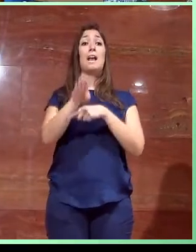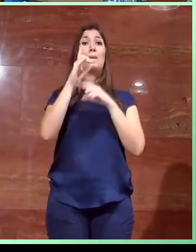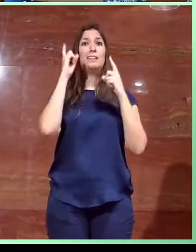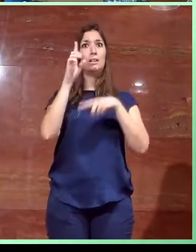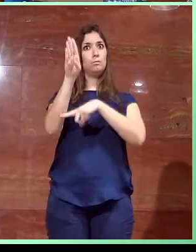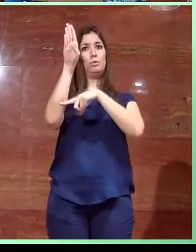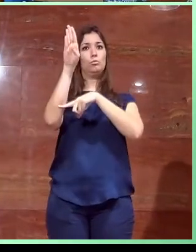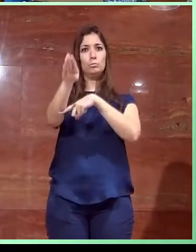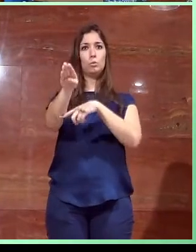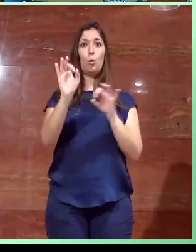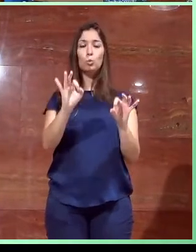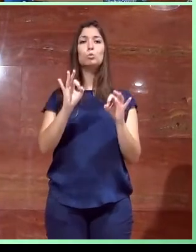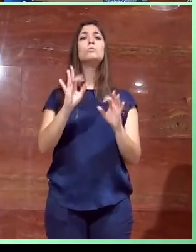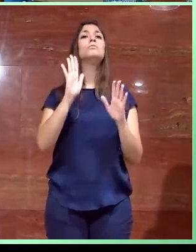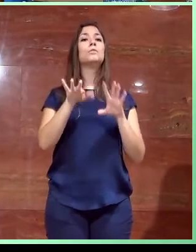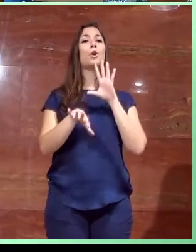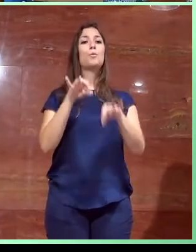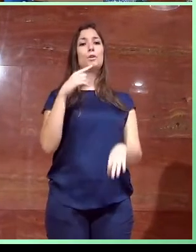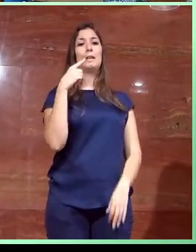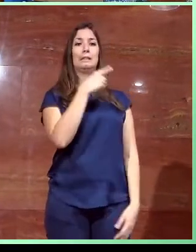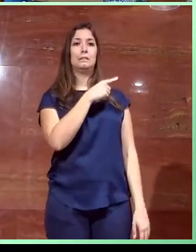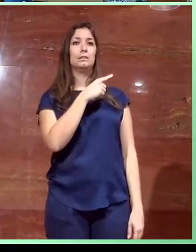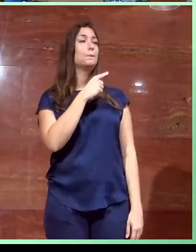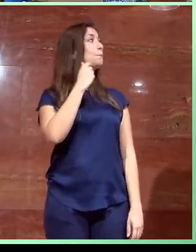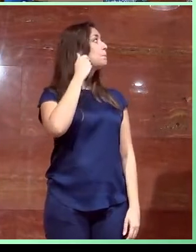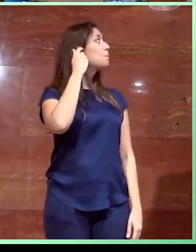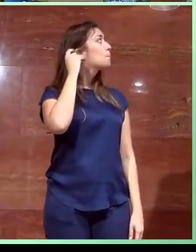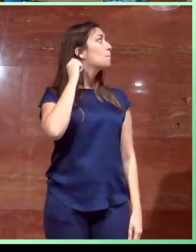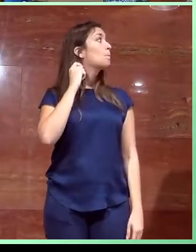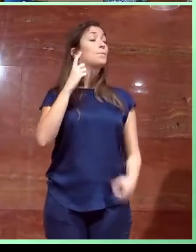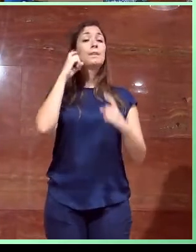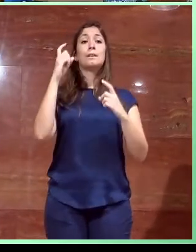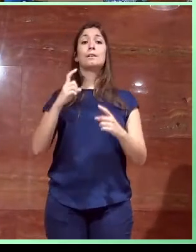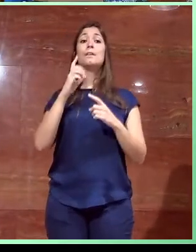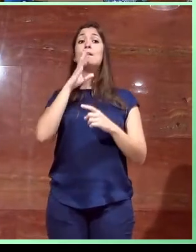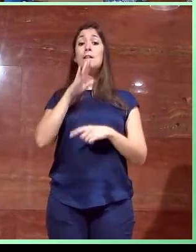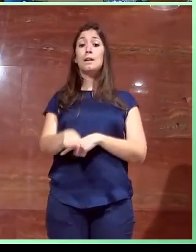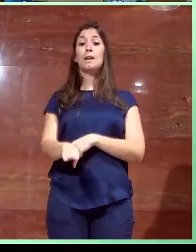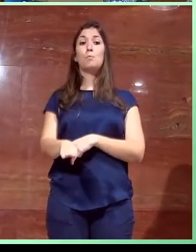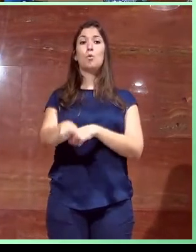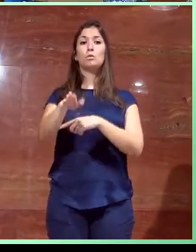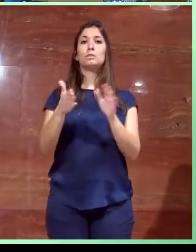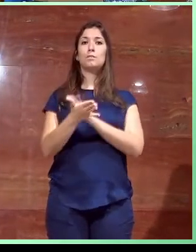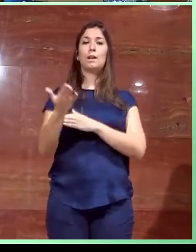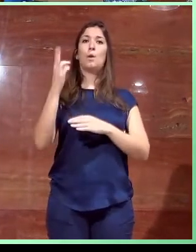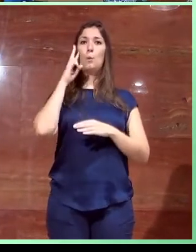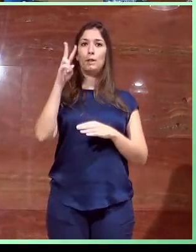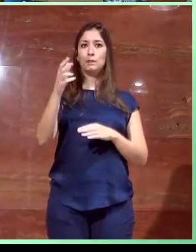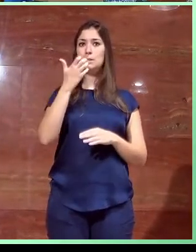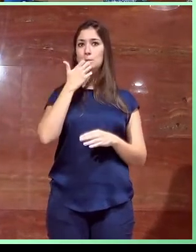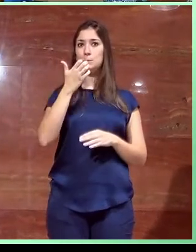pendiente posible, optamos por esta opción, ¿no?, de colocar el primer tramo de la rampa en paralelo a la